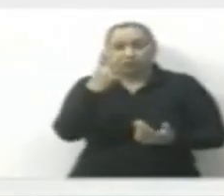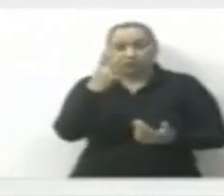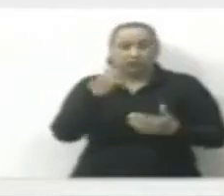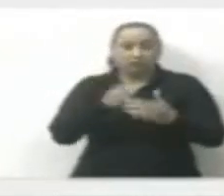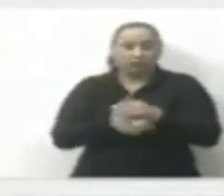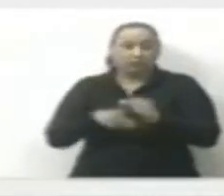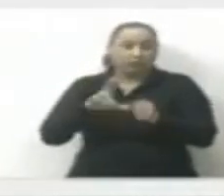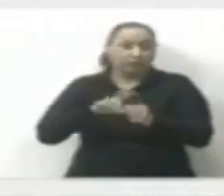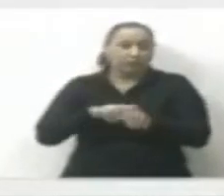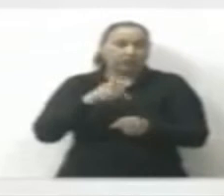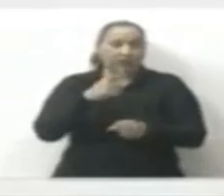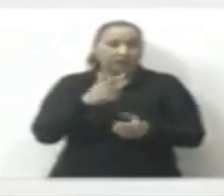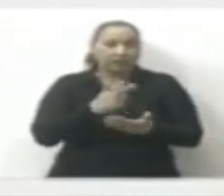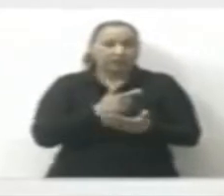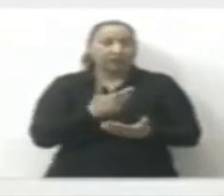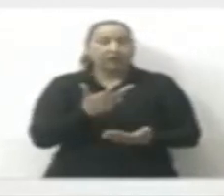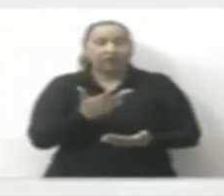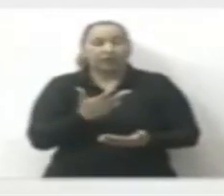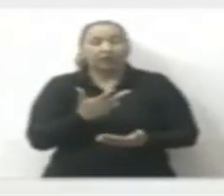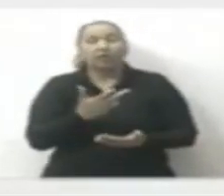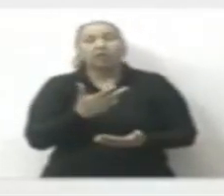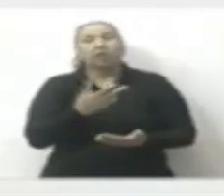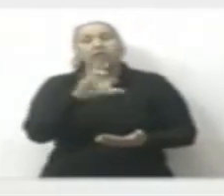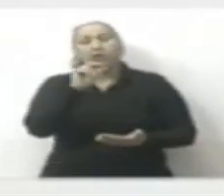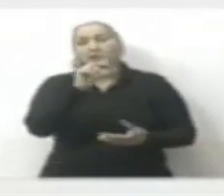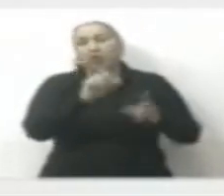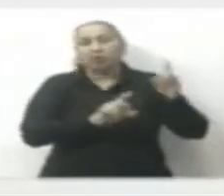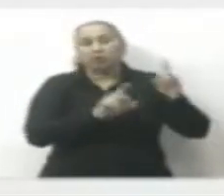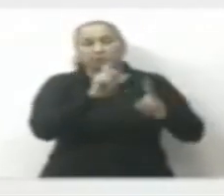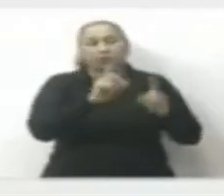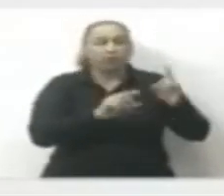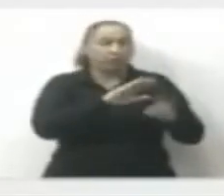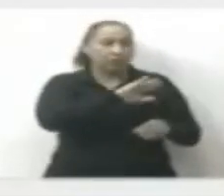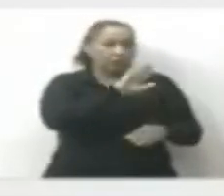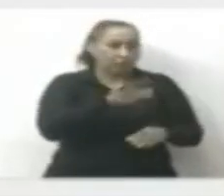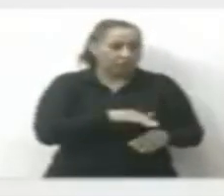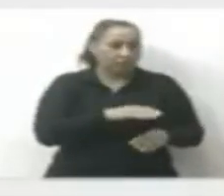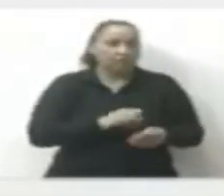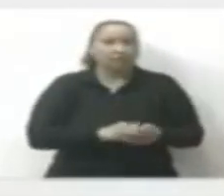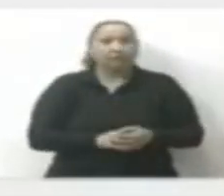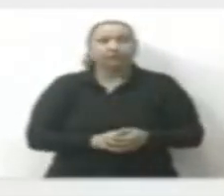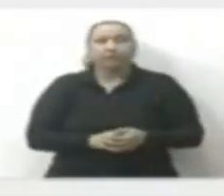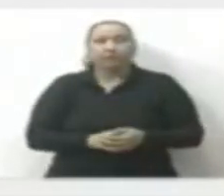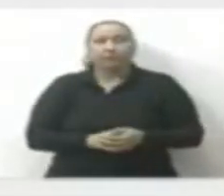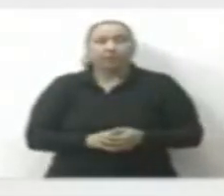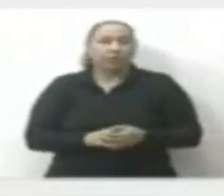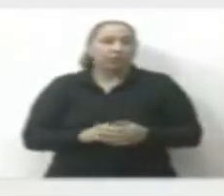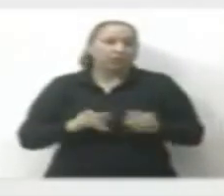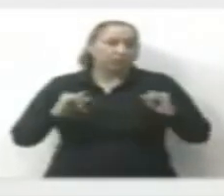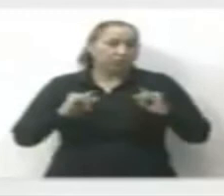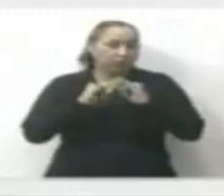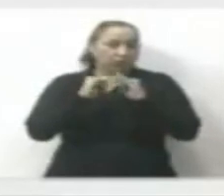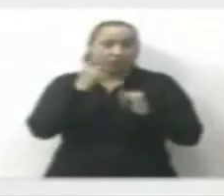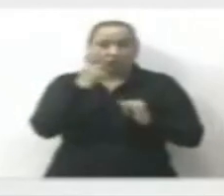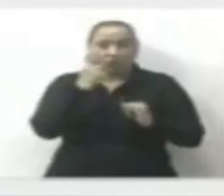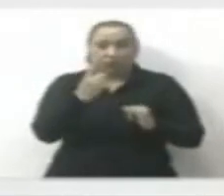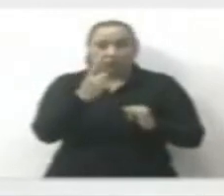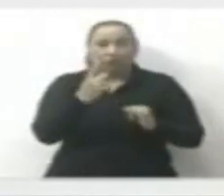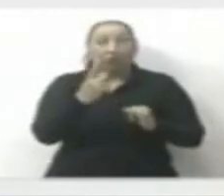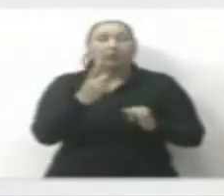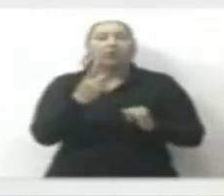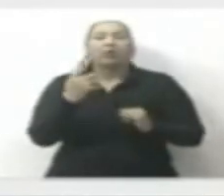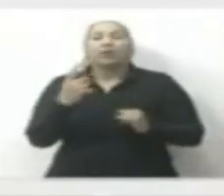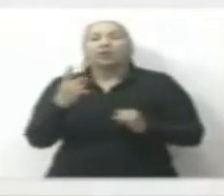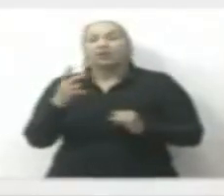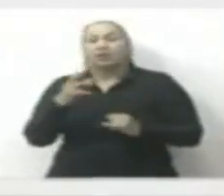hospitalizados y no hay fallecimientos pendientes de confirmación. Con institución, hay un estudio pendiente